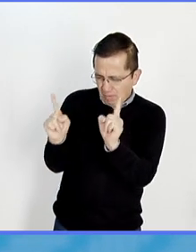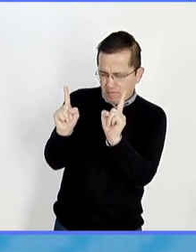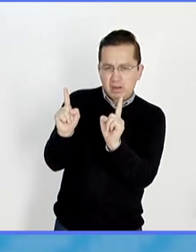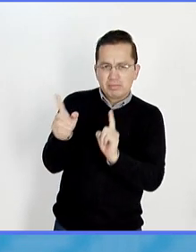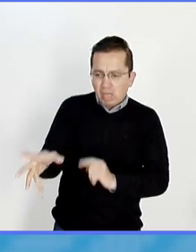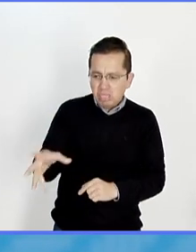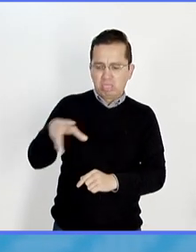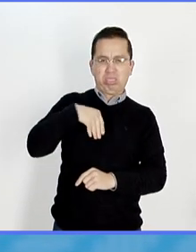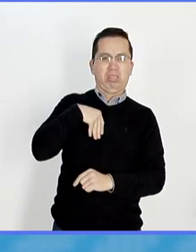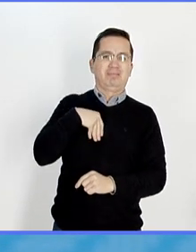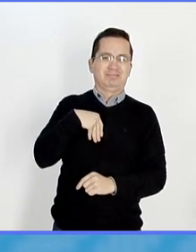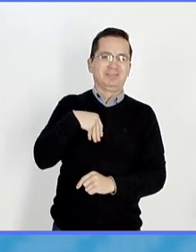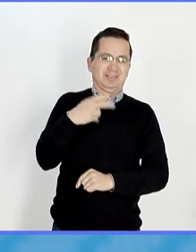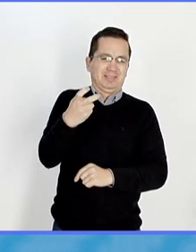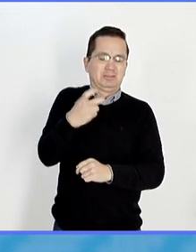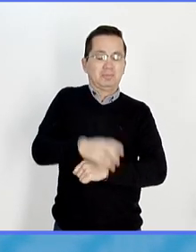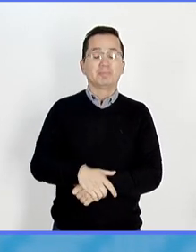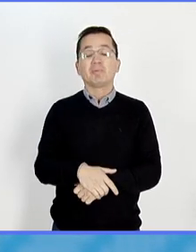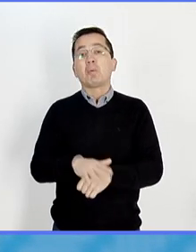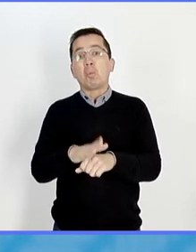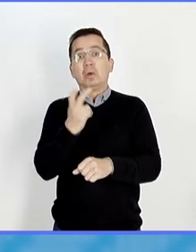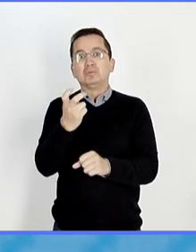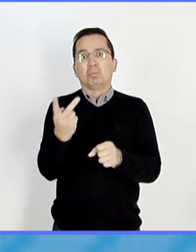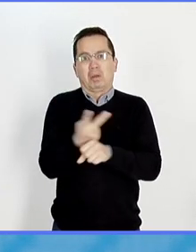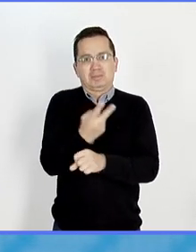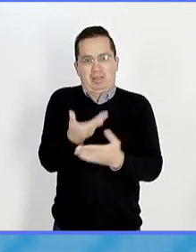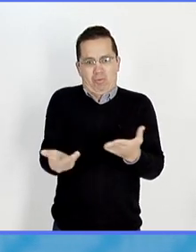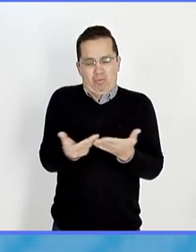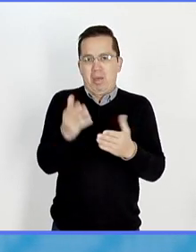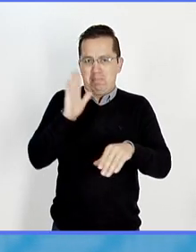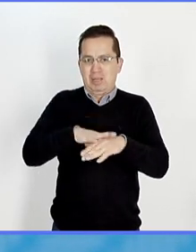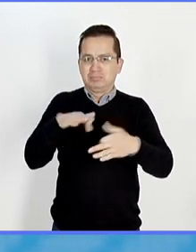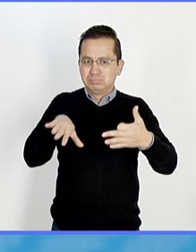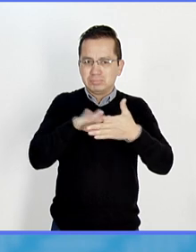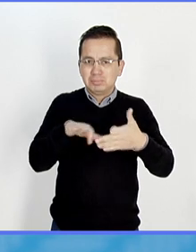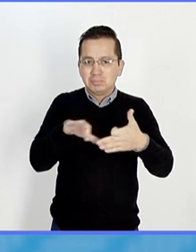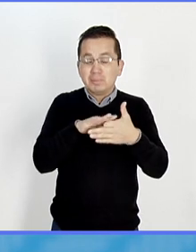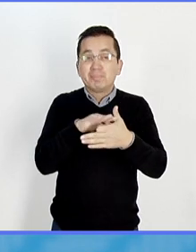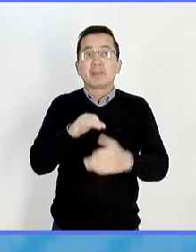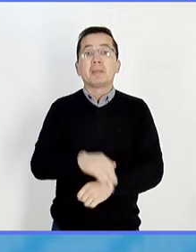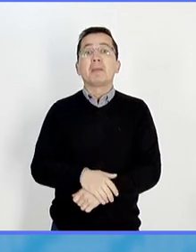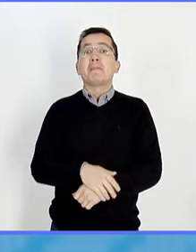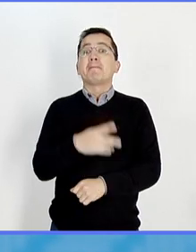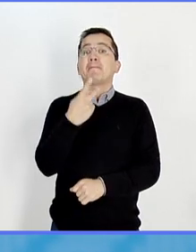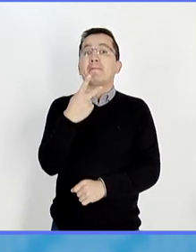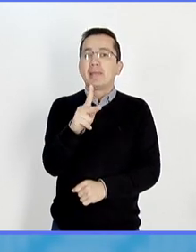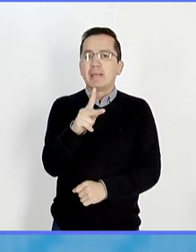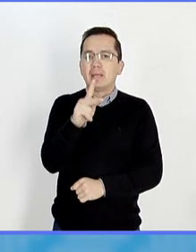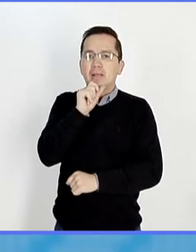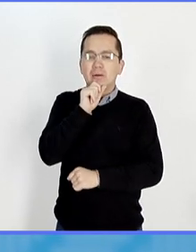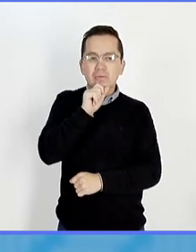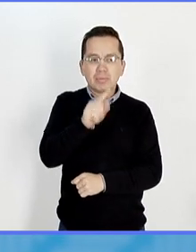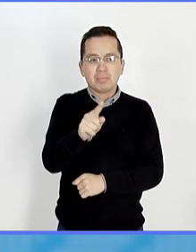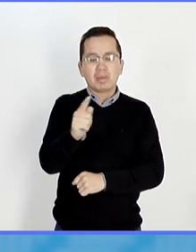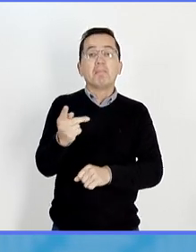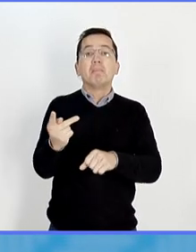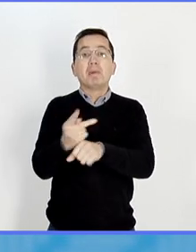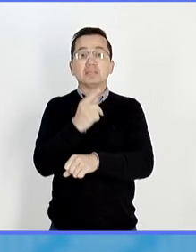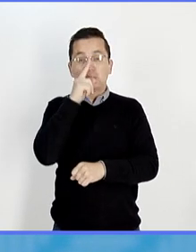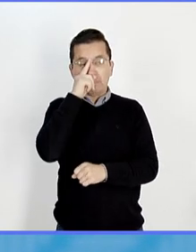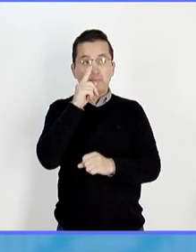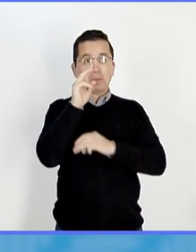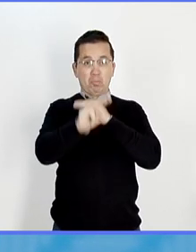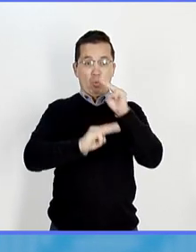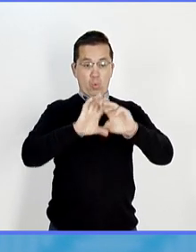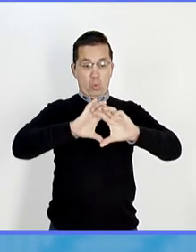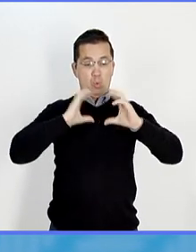brincos zoonóticos. Pero por otro lado también, se han causado cambios climáticos que han hecho que, por ejemplo, mosquitos